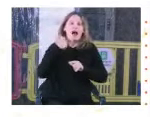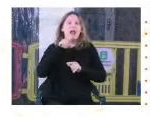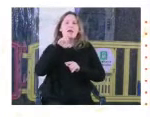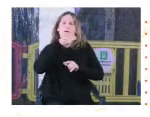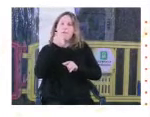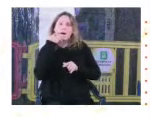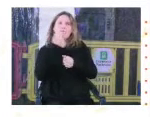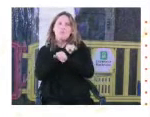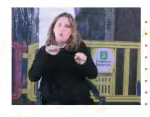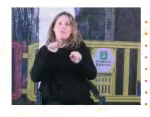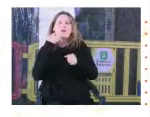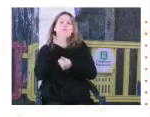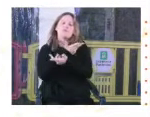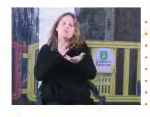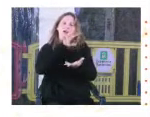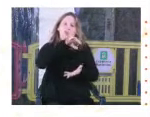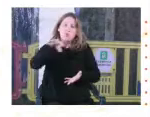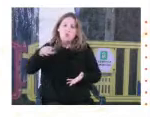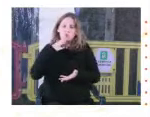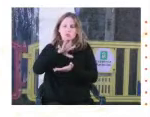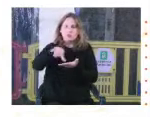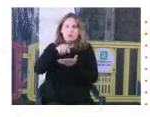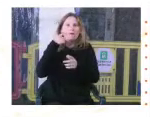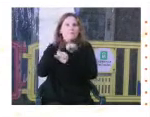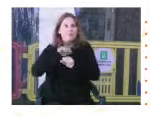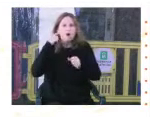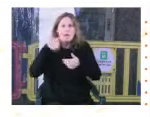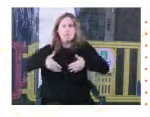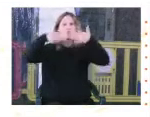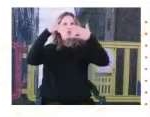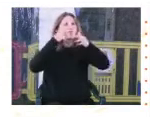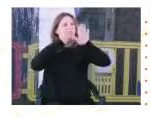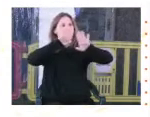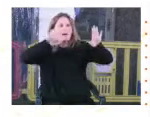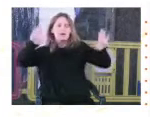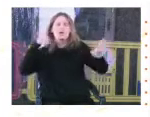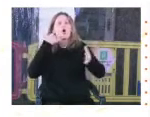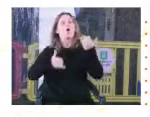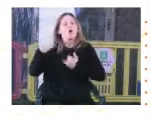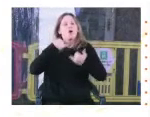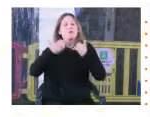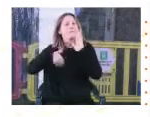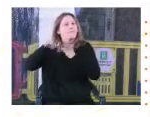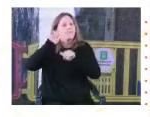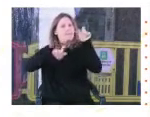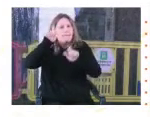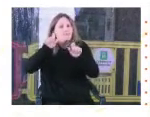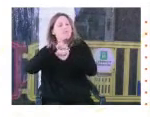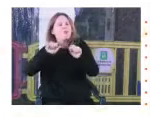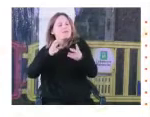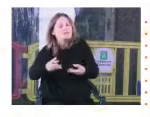estos sitios en memoria, que la ciudad nos pueda decir a través de sus muros, que nos pueda contar y que más personas puedan hacer